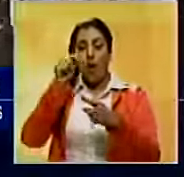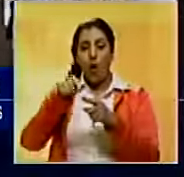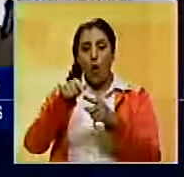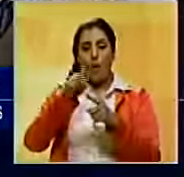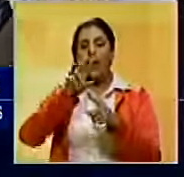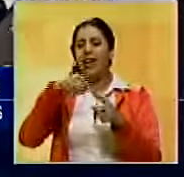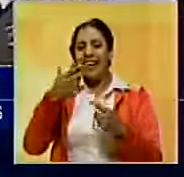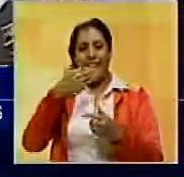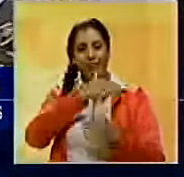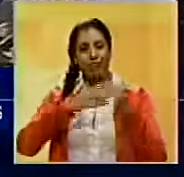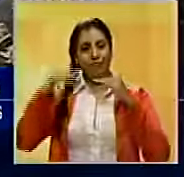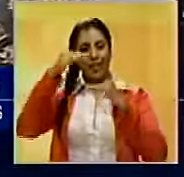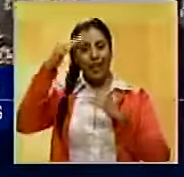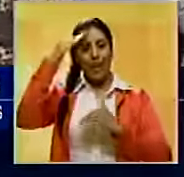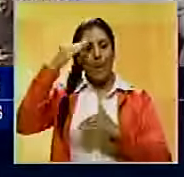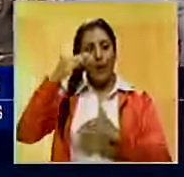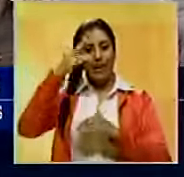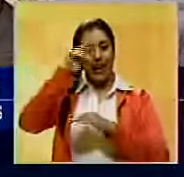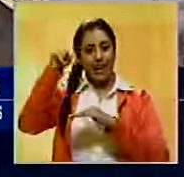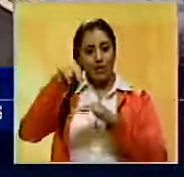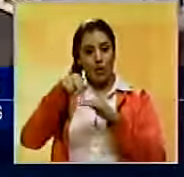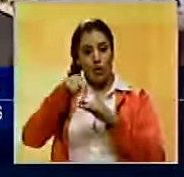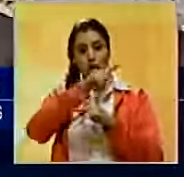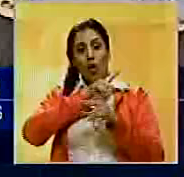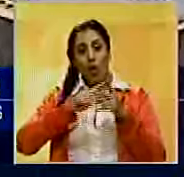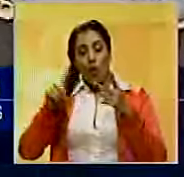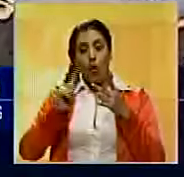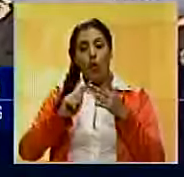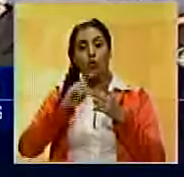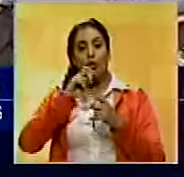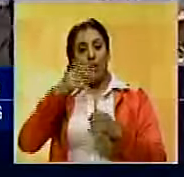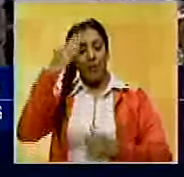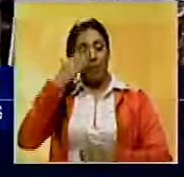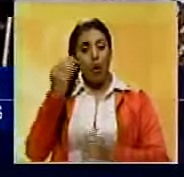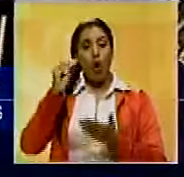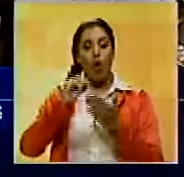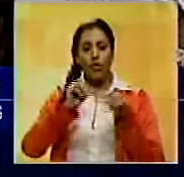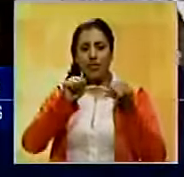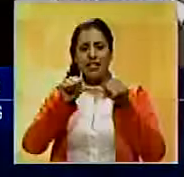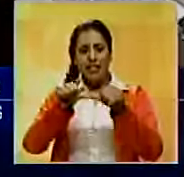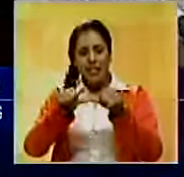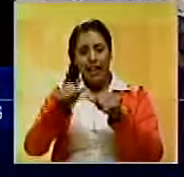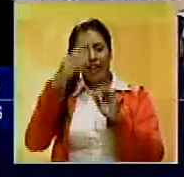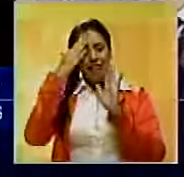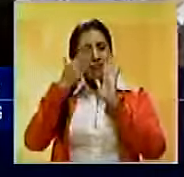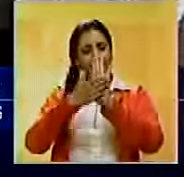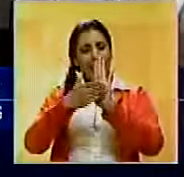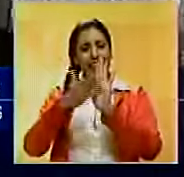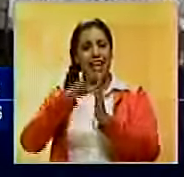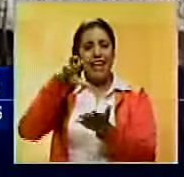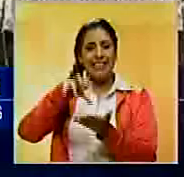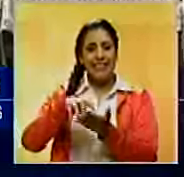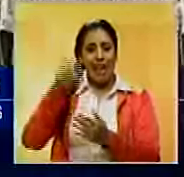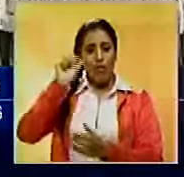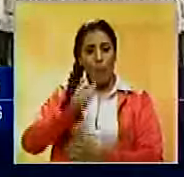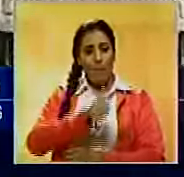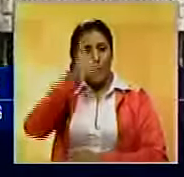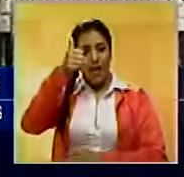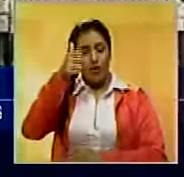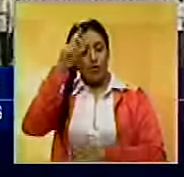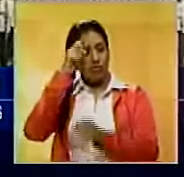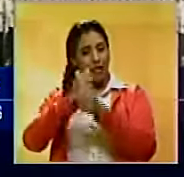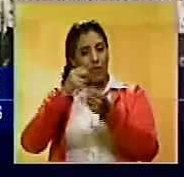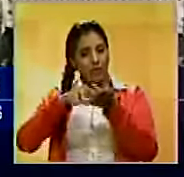Reverol como comandante general de la Guardia Nacional. Ratificó al almirante Ramiro Ceballos, al frente del Estado Mayor del Comando Estratégico